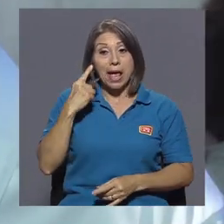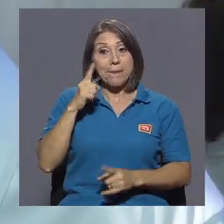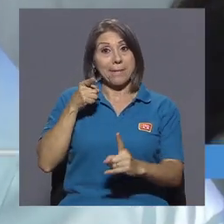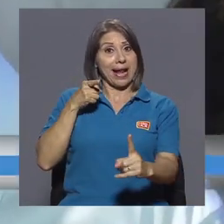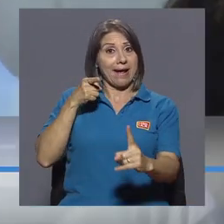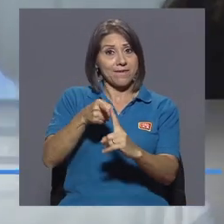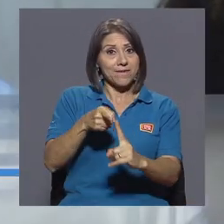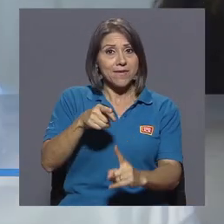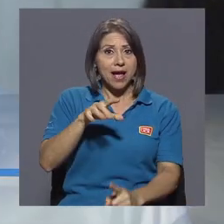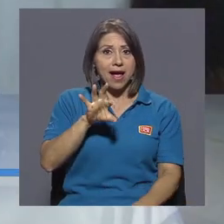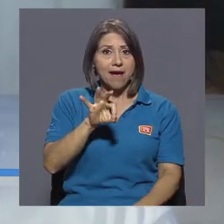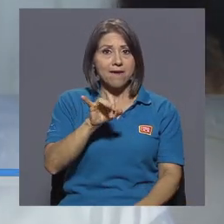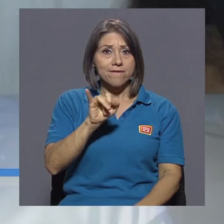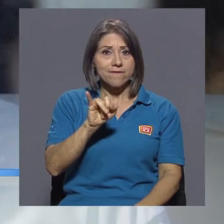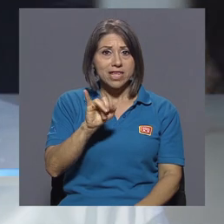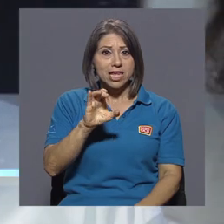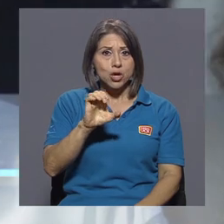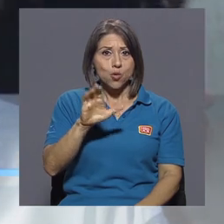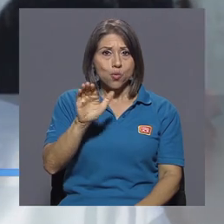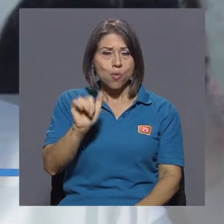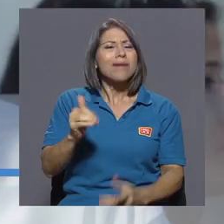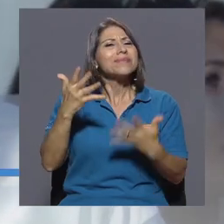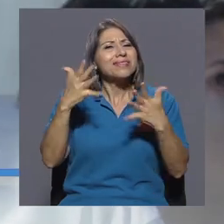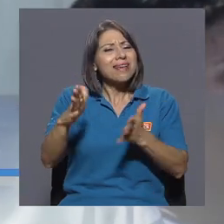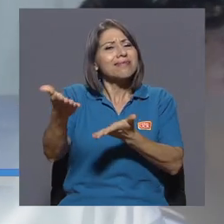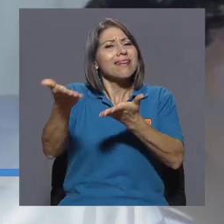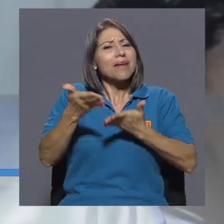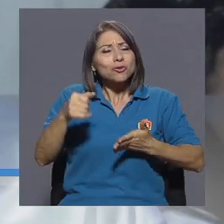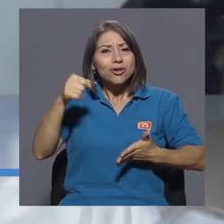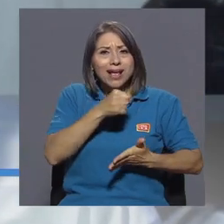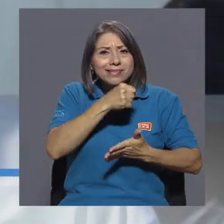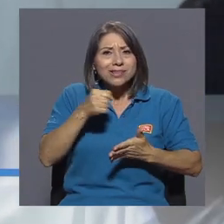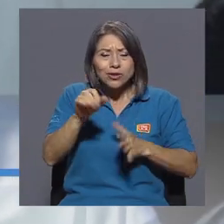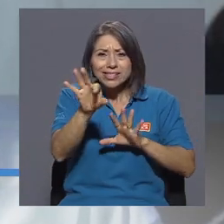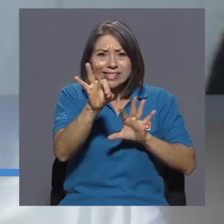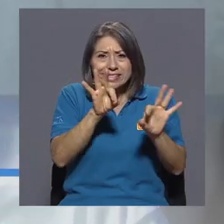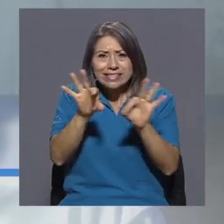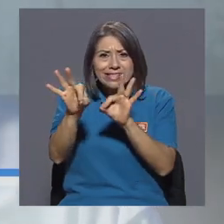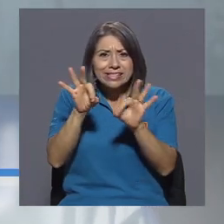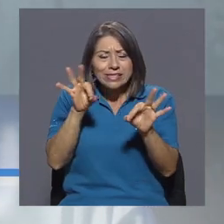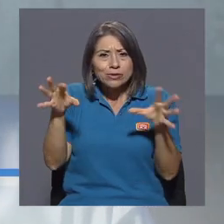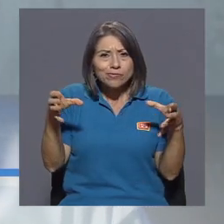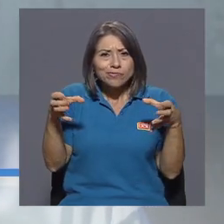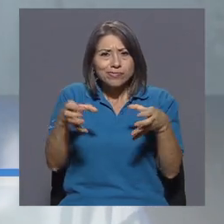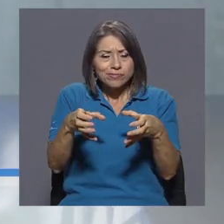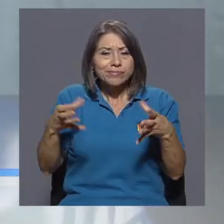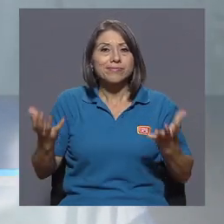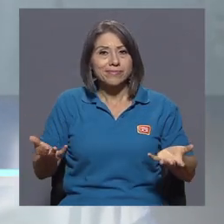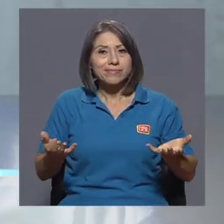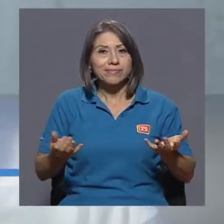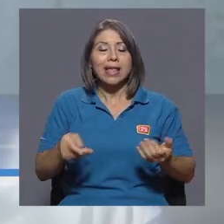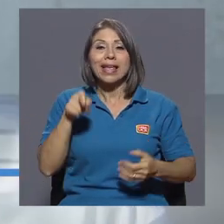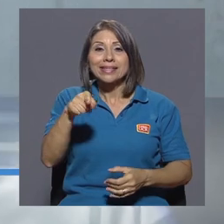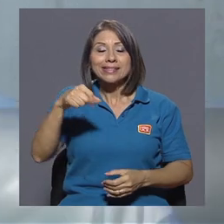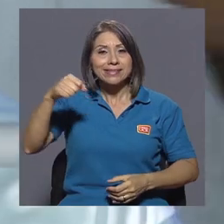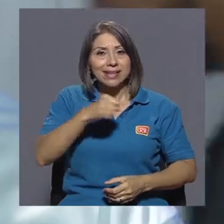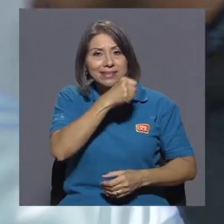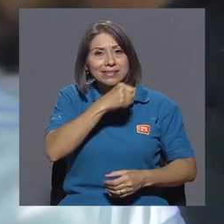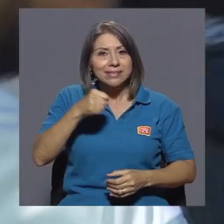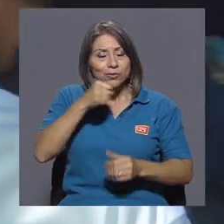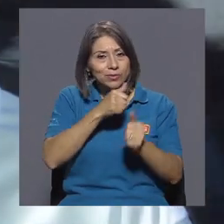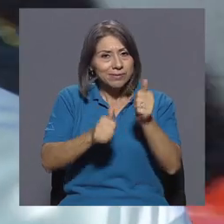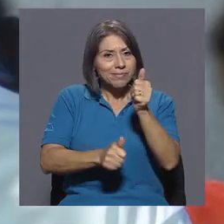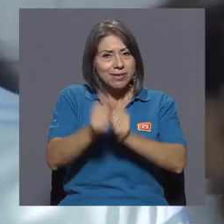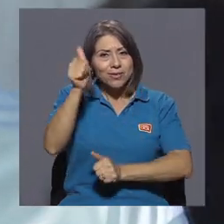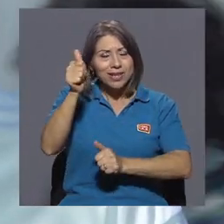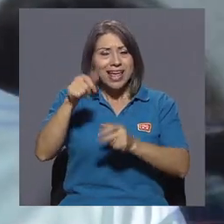ya traíamos una gran cantidad de canciones e hicimos una selección específica. Estas canciones, la gran mayoría